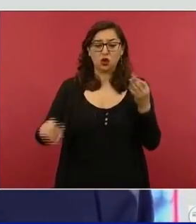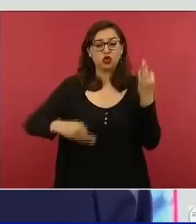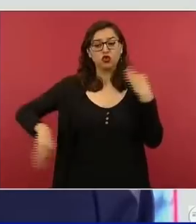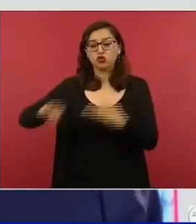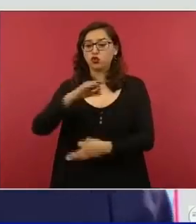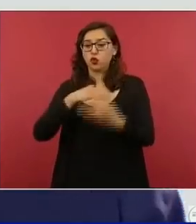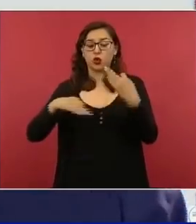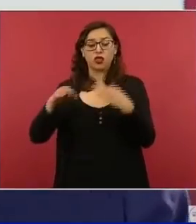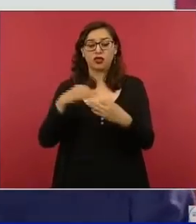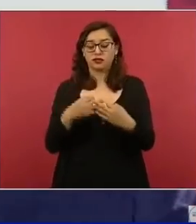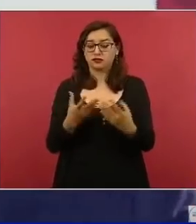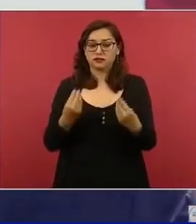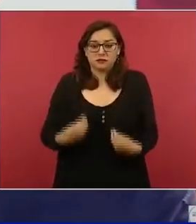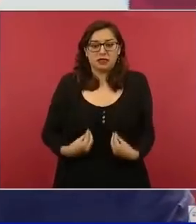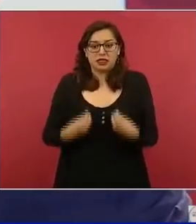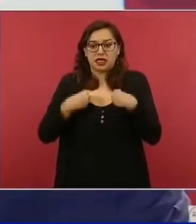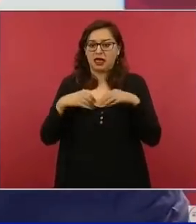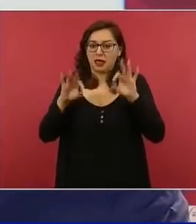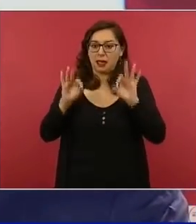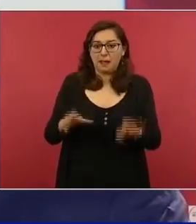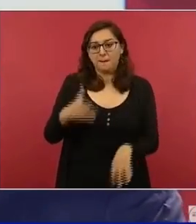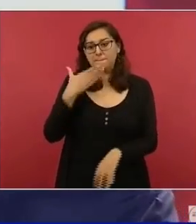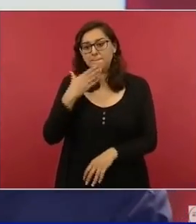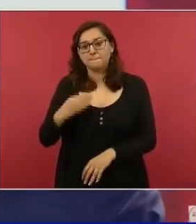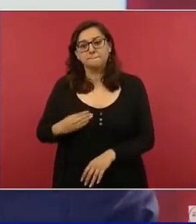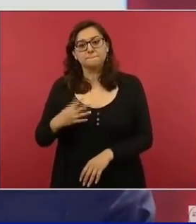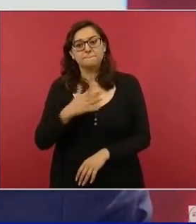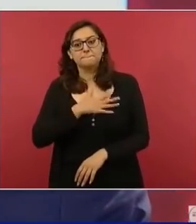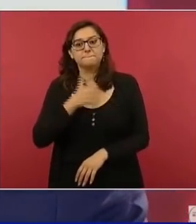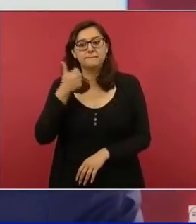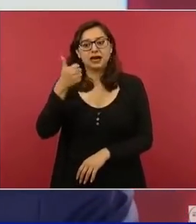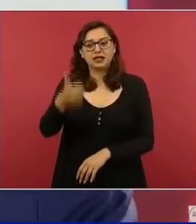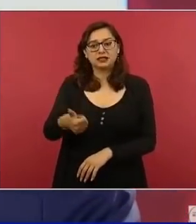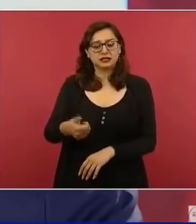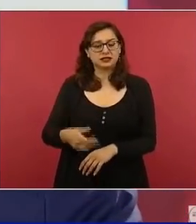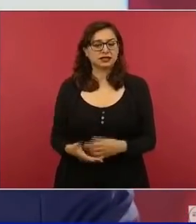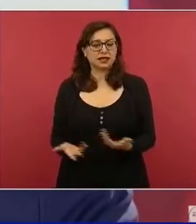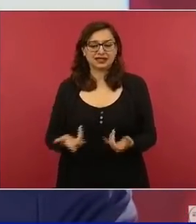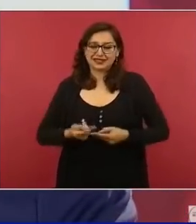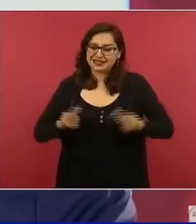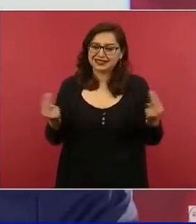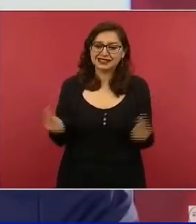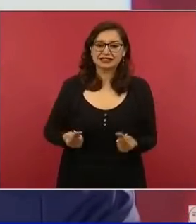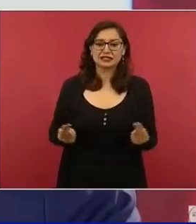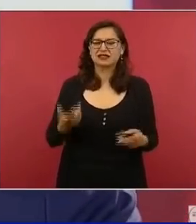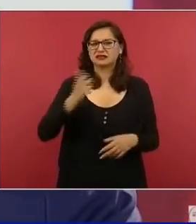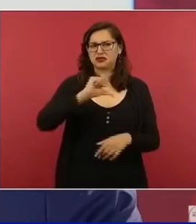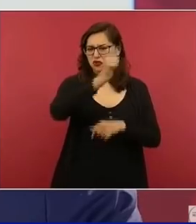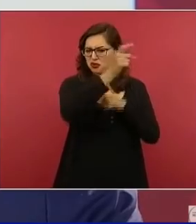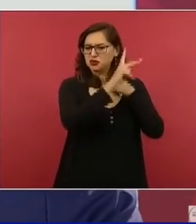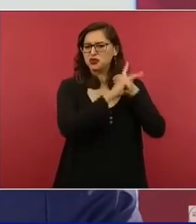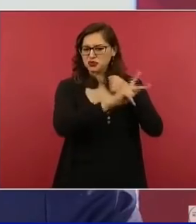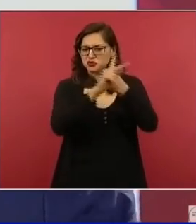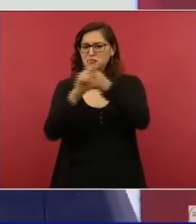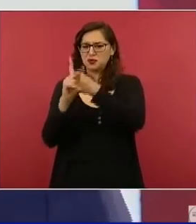Esto es el estado de bienestar que existe en varios países